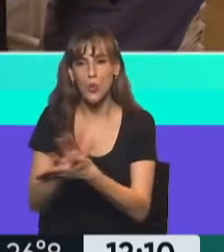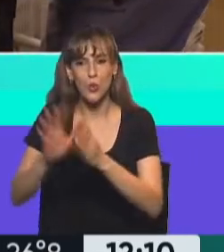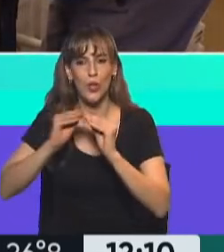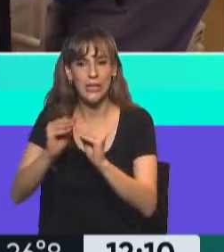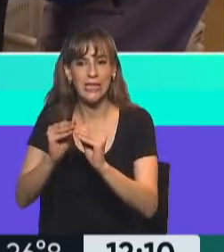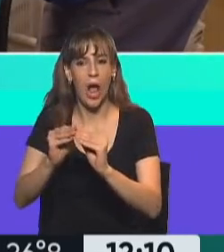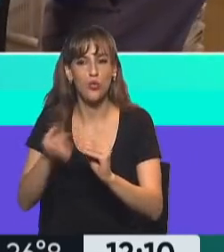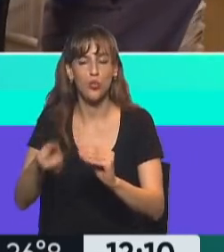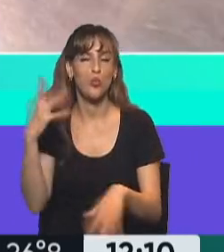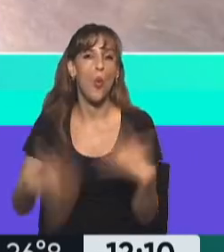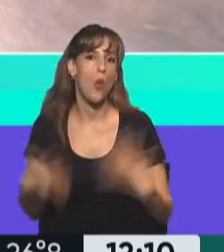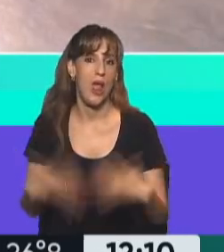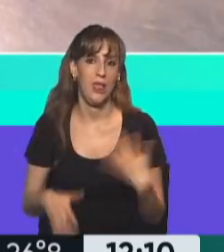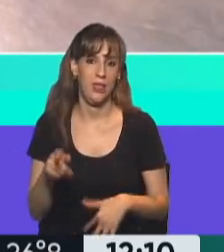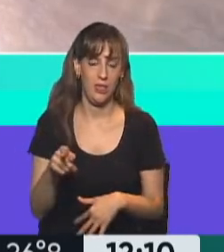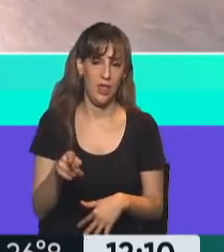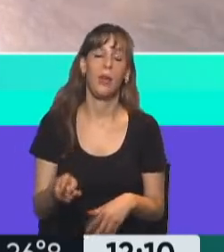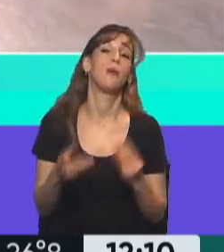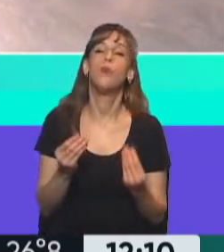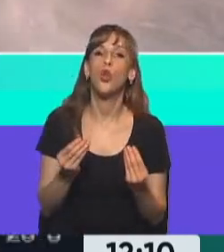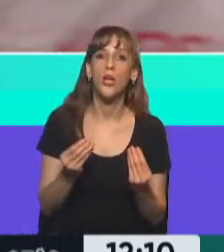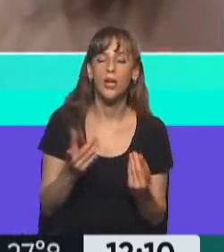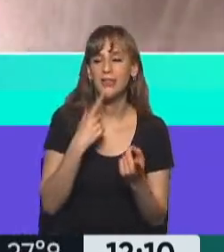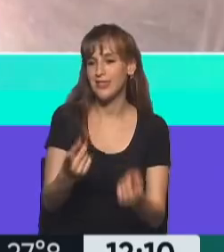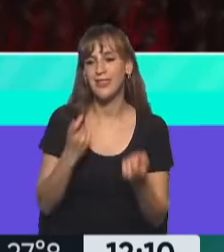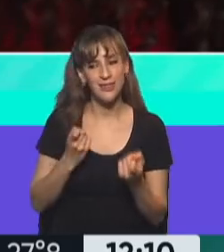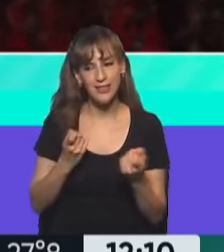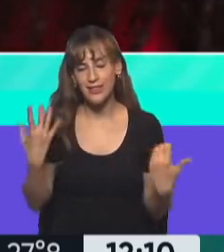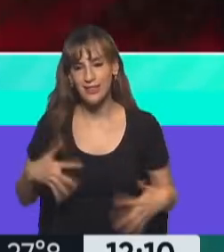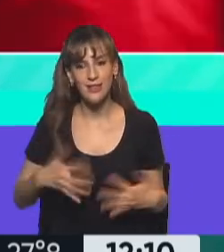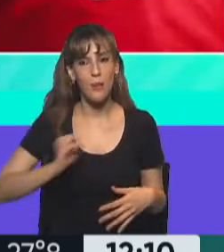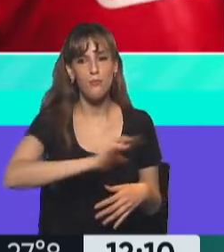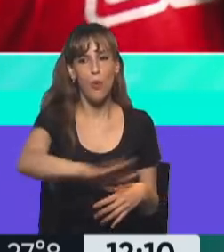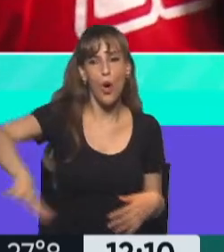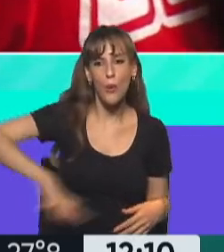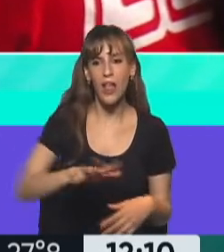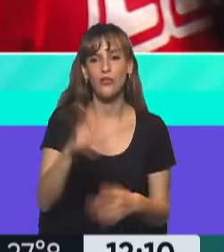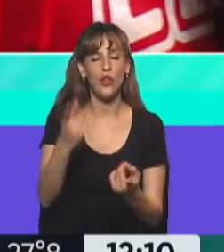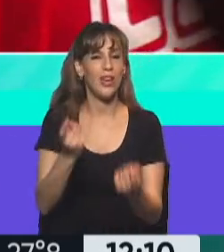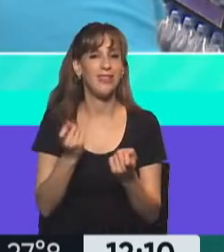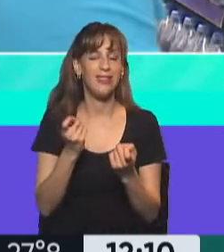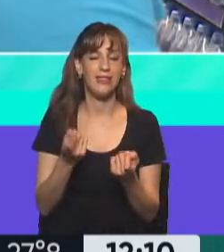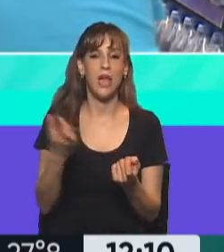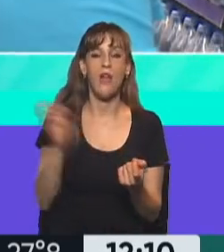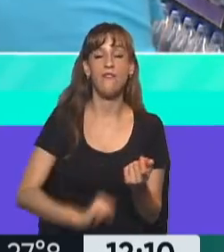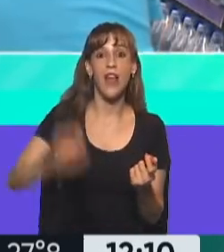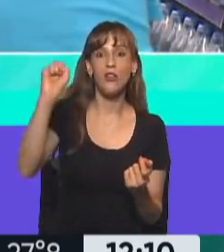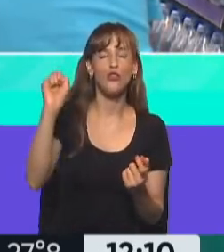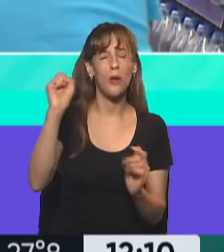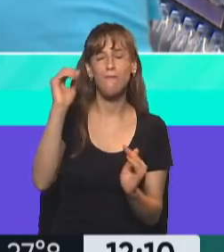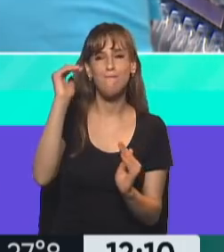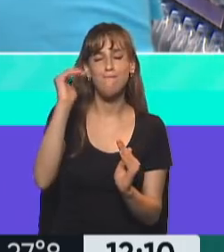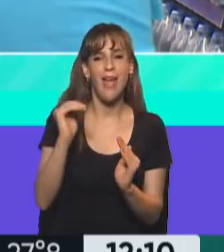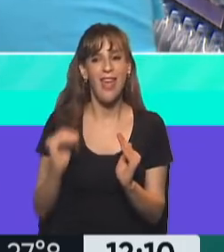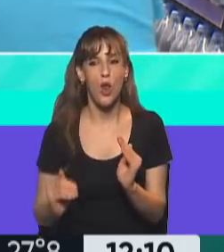por el calendario electoral. Son urgentes porque hay una necesidad de una parte de la población de que este tema de la inflación no siga siendo una mano que se te mete todos